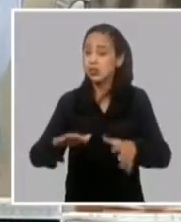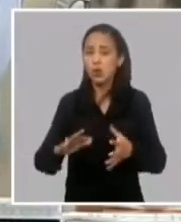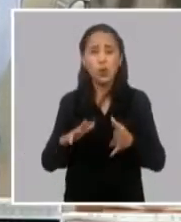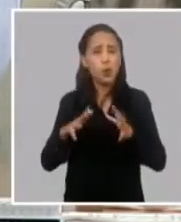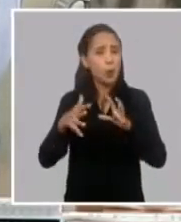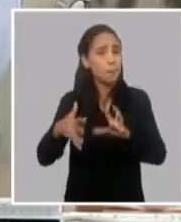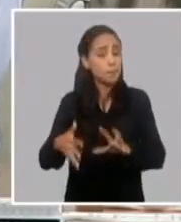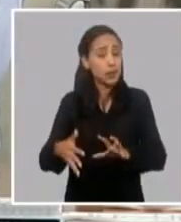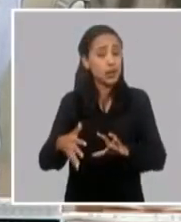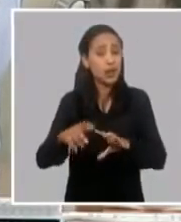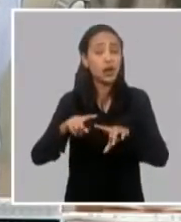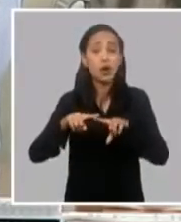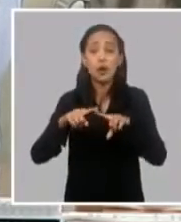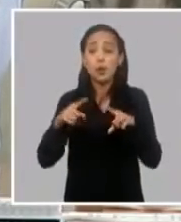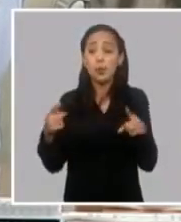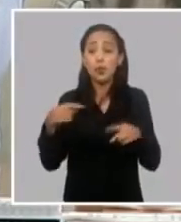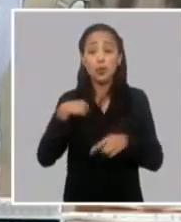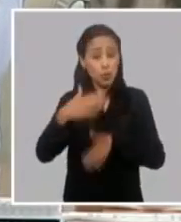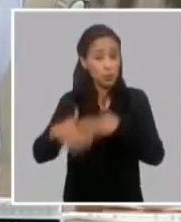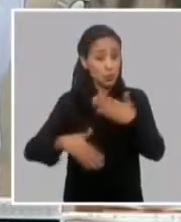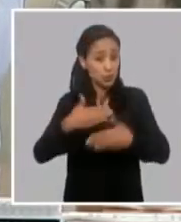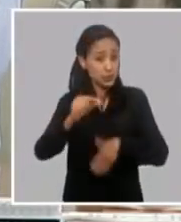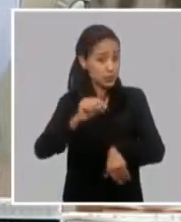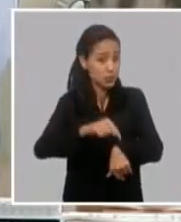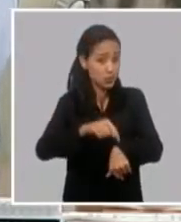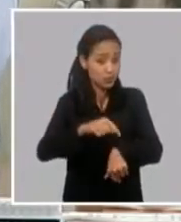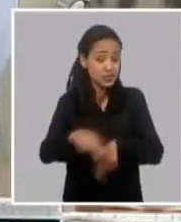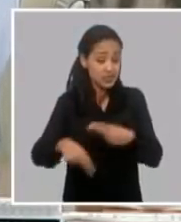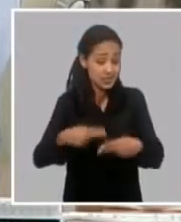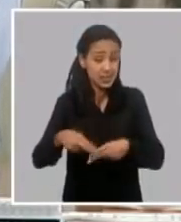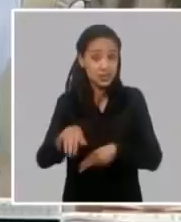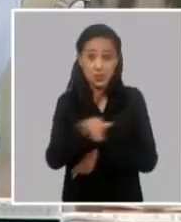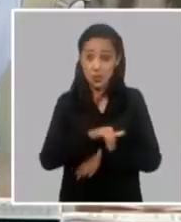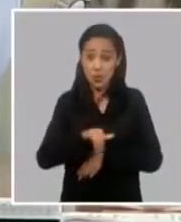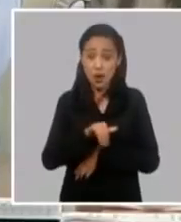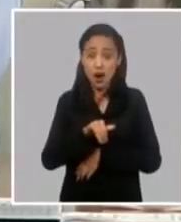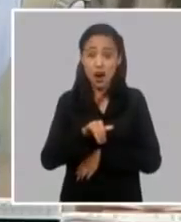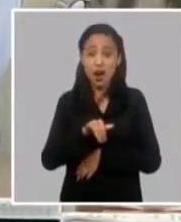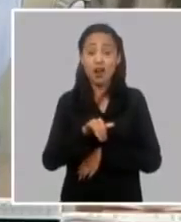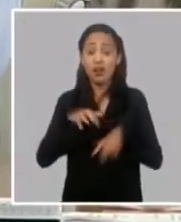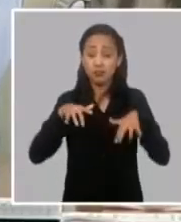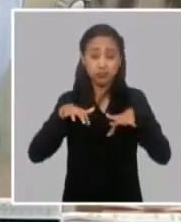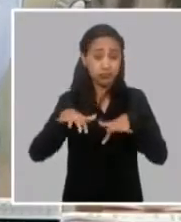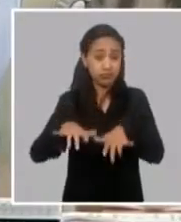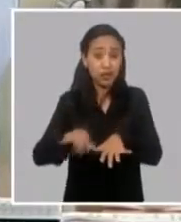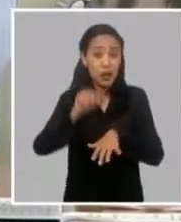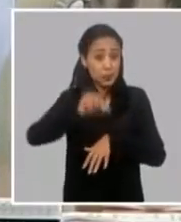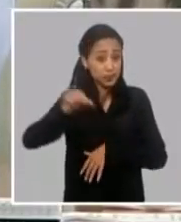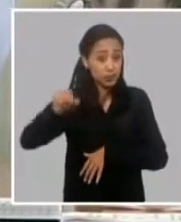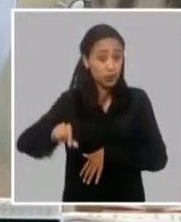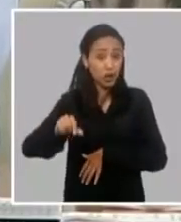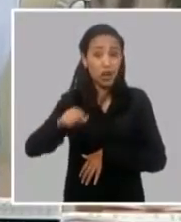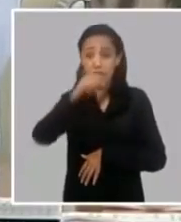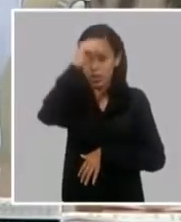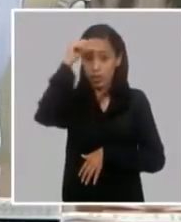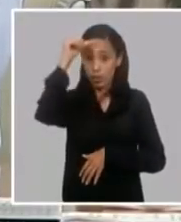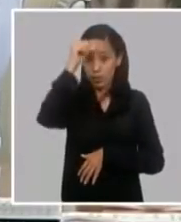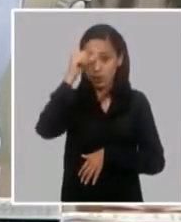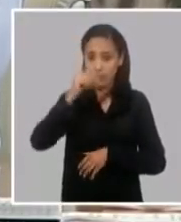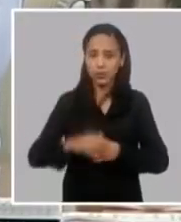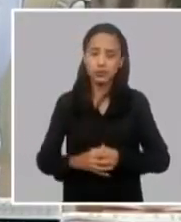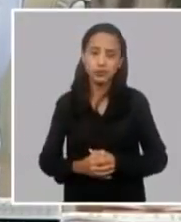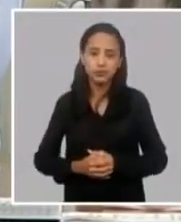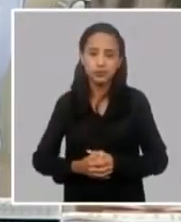por los disturbios recientes que se produjeron de manera concentrada el domingo, que tuvieron alguna incidencia menor